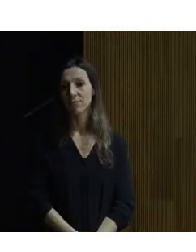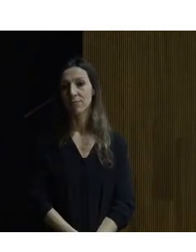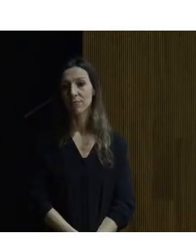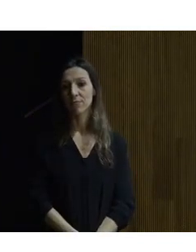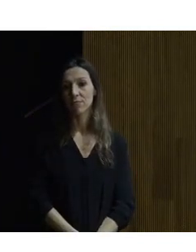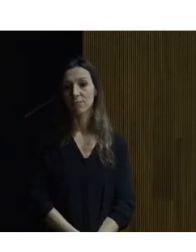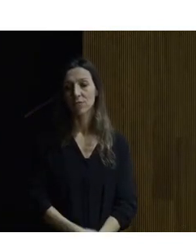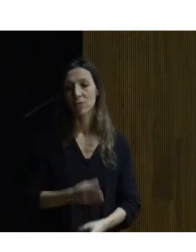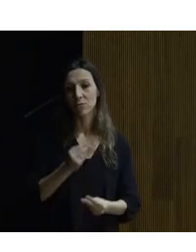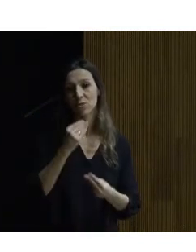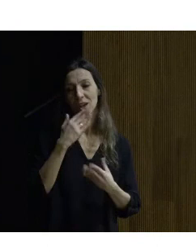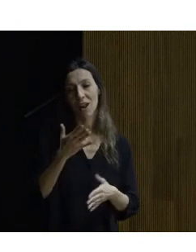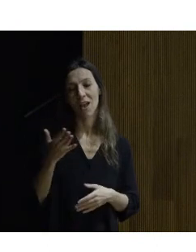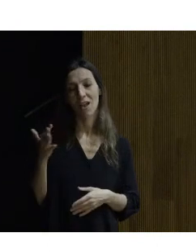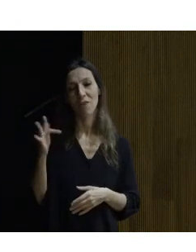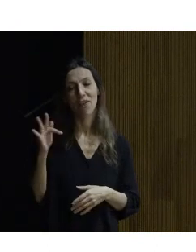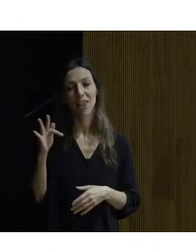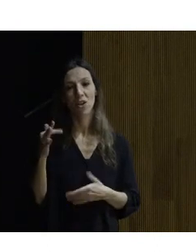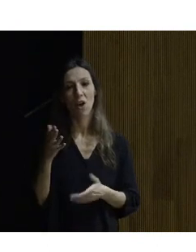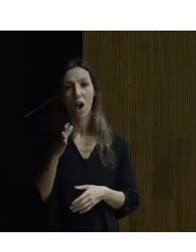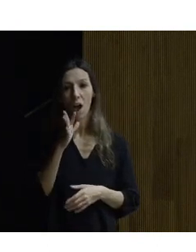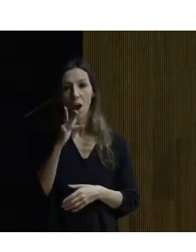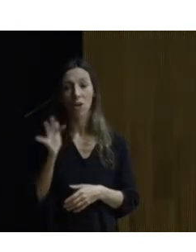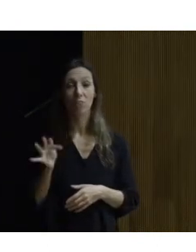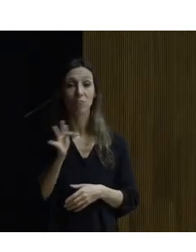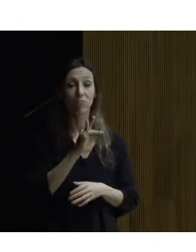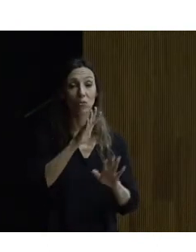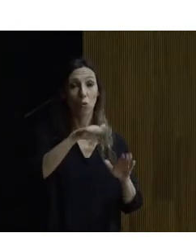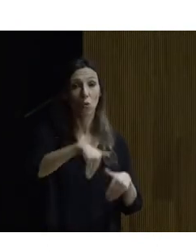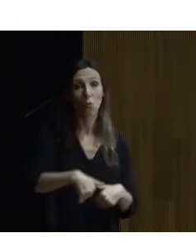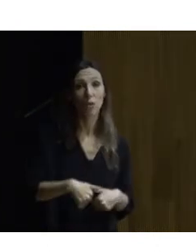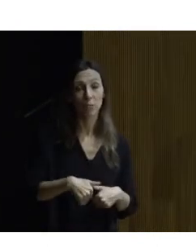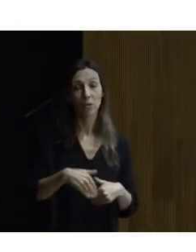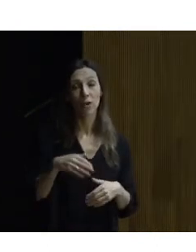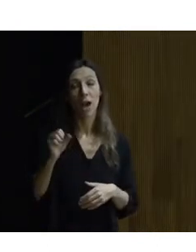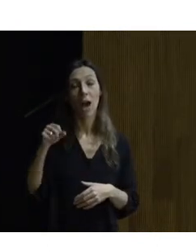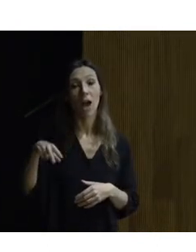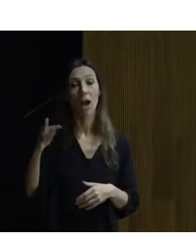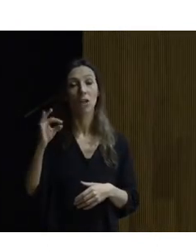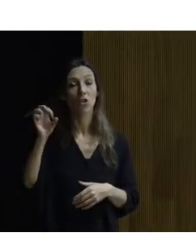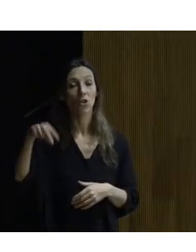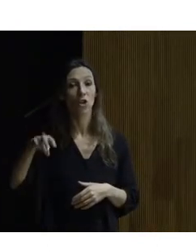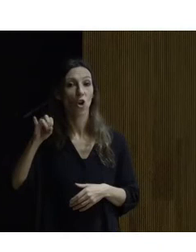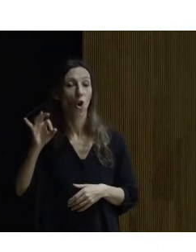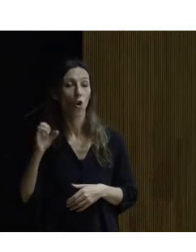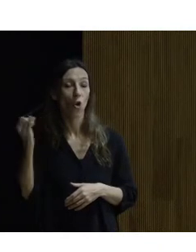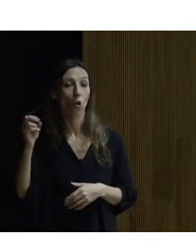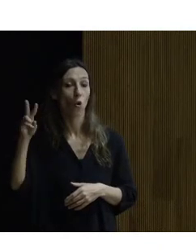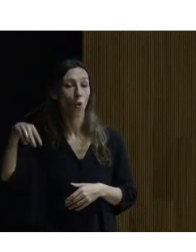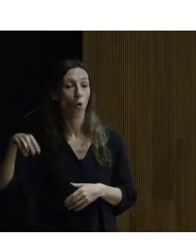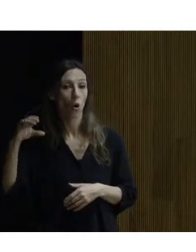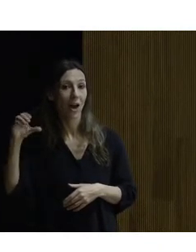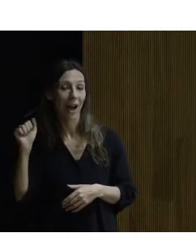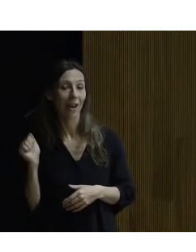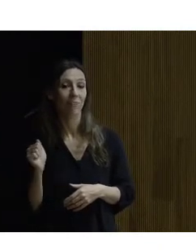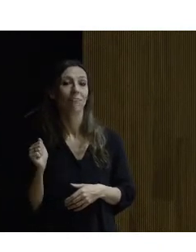muchas gracias Federico bueno pasamos a nuestro último ponente José Antonio Junca que es doctor ingeniero